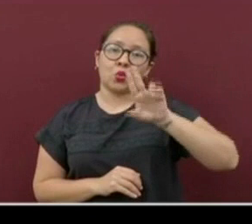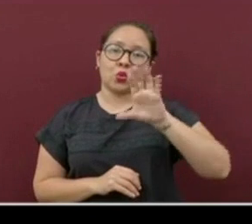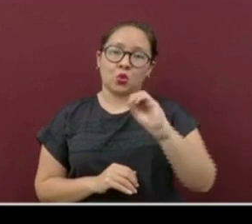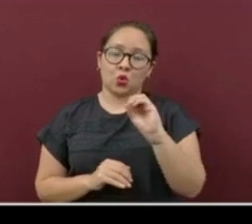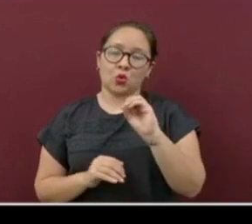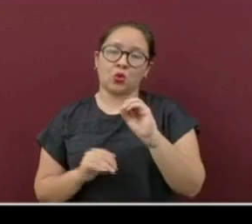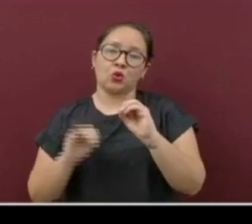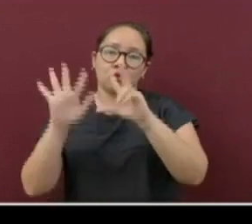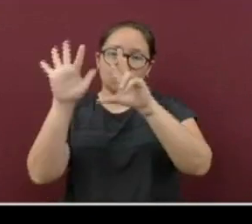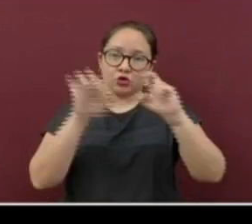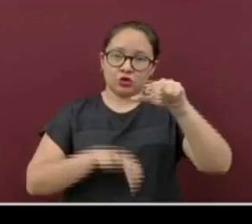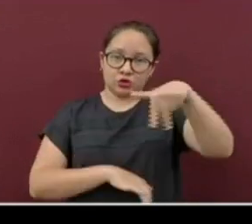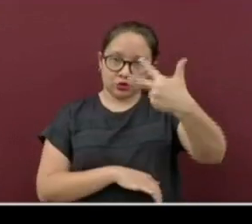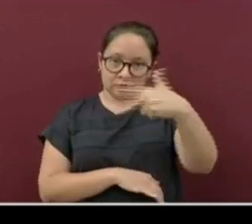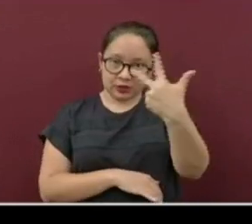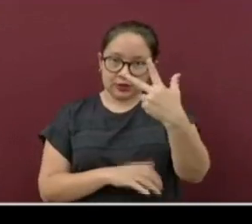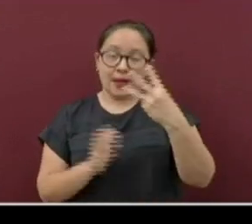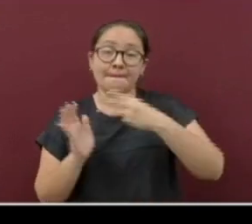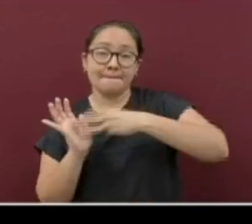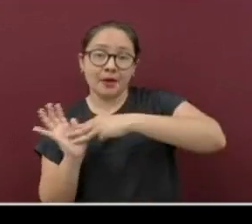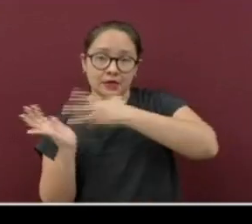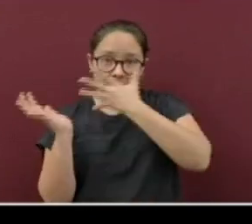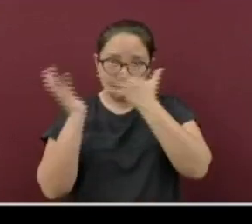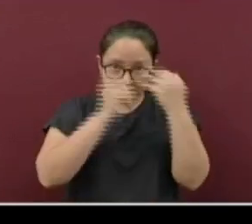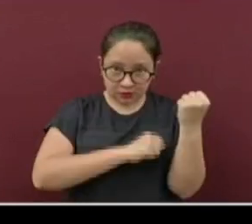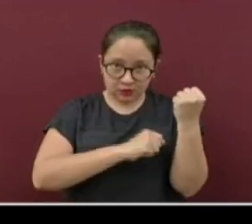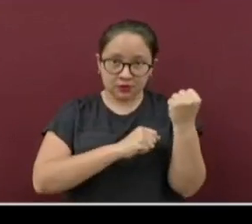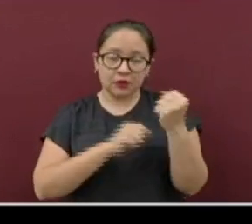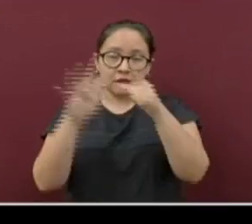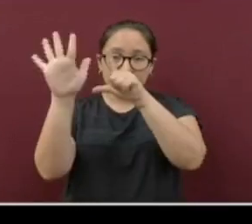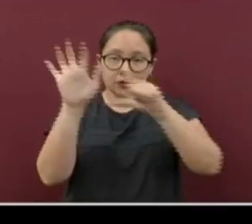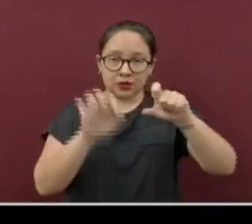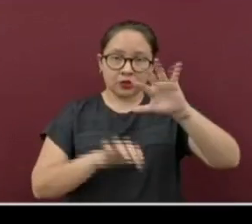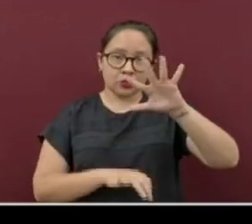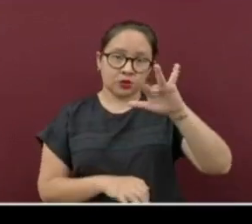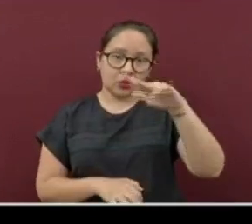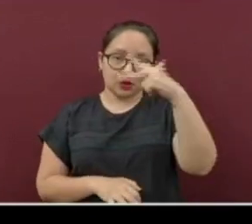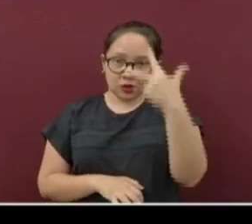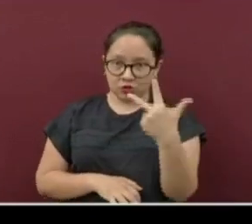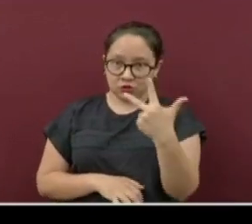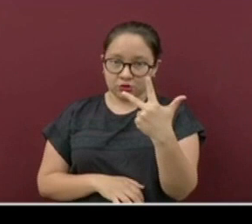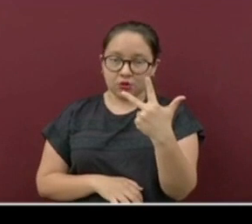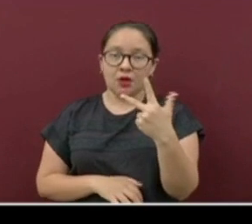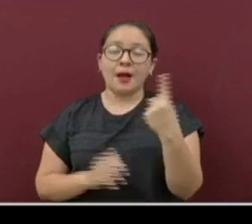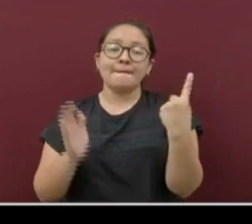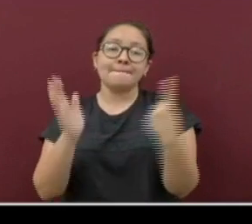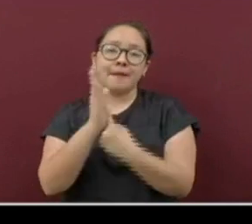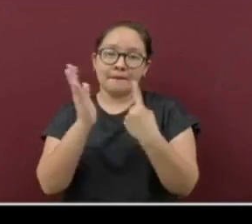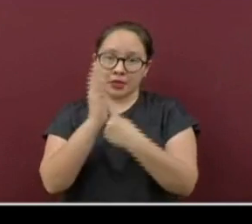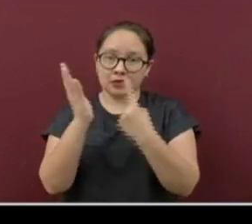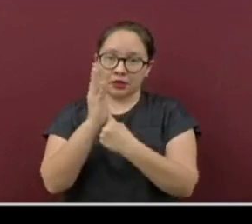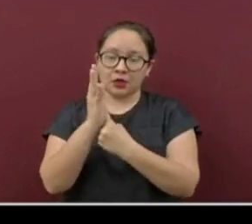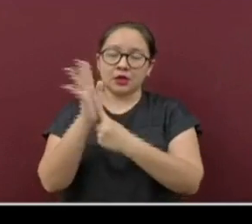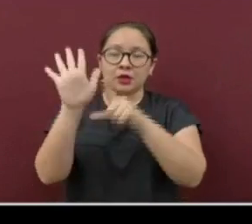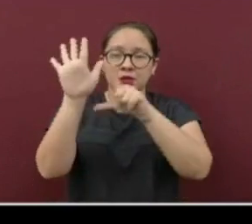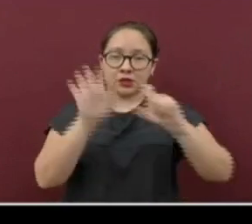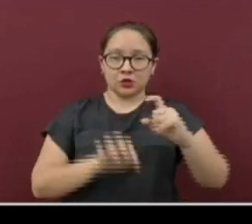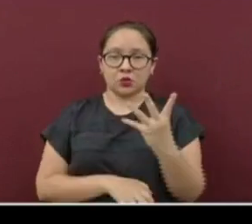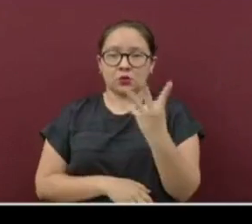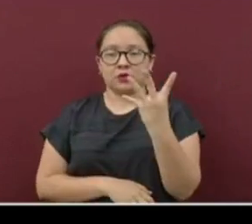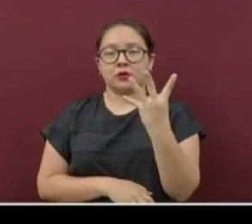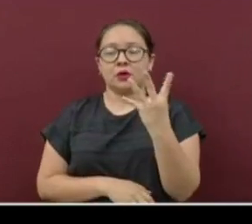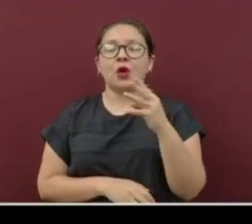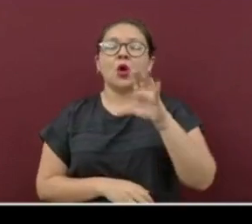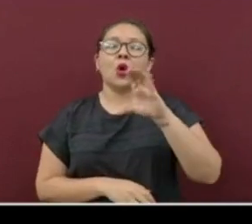813. Martínez de la Torre, 758. Papantla, 704.